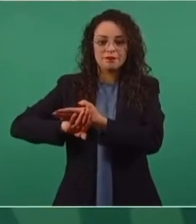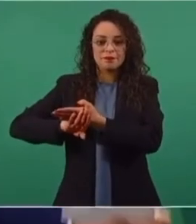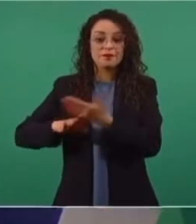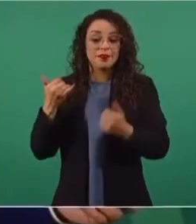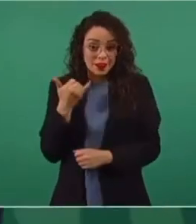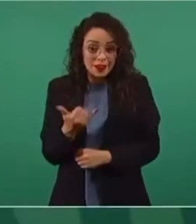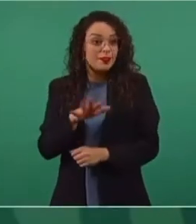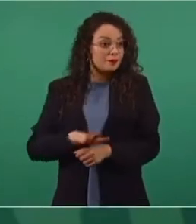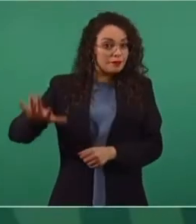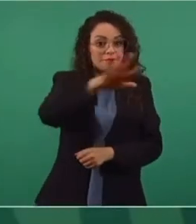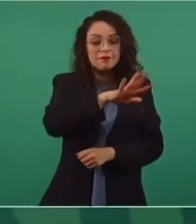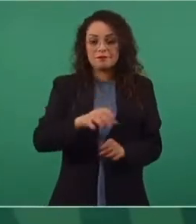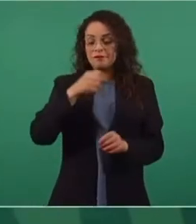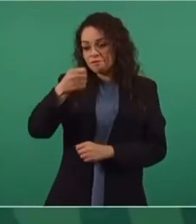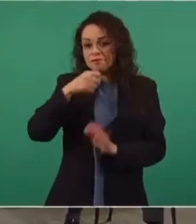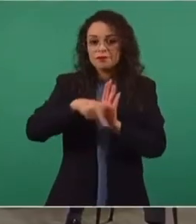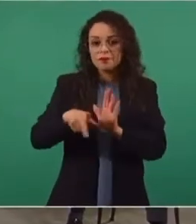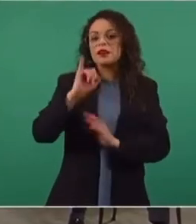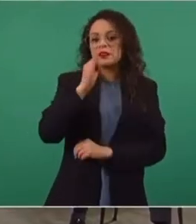han tomado partido. ejemplo,